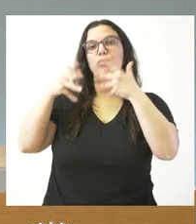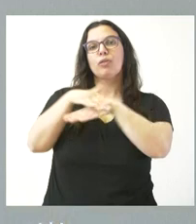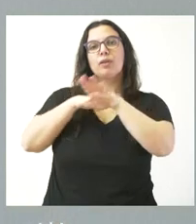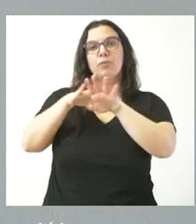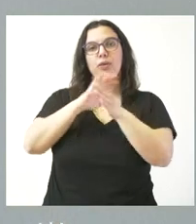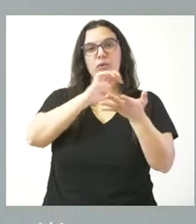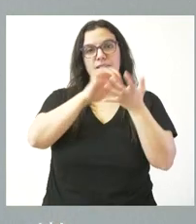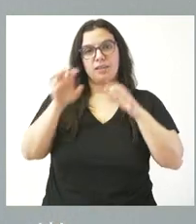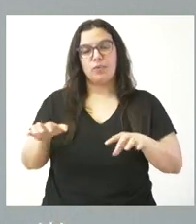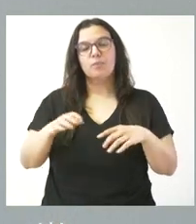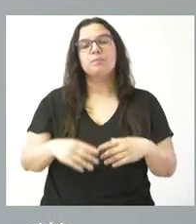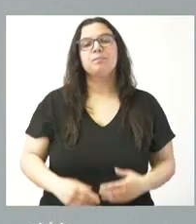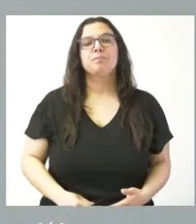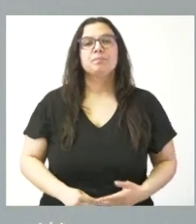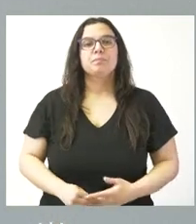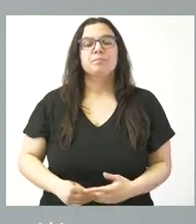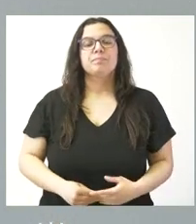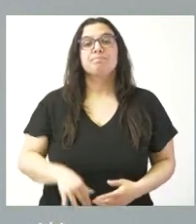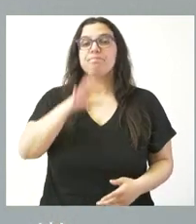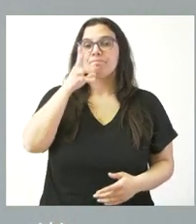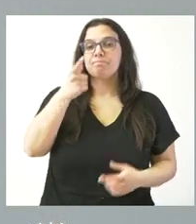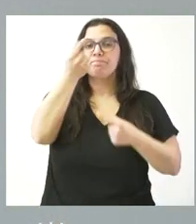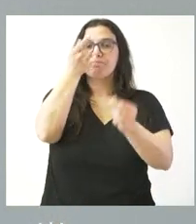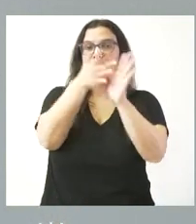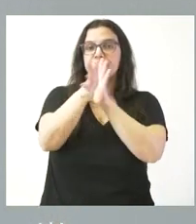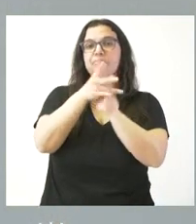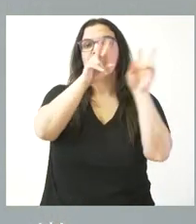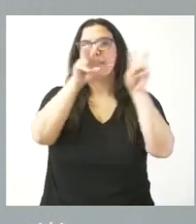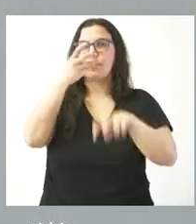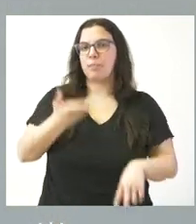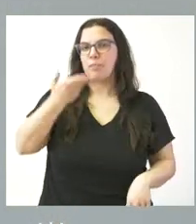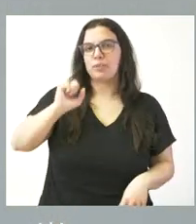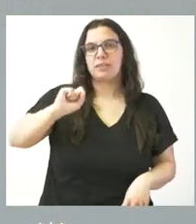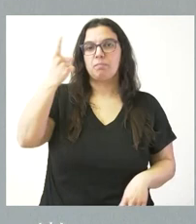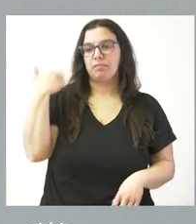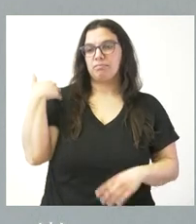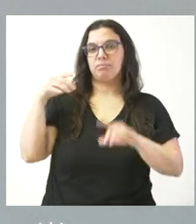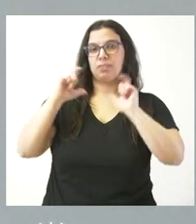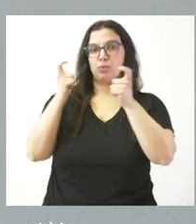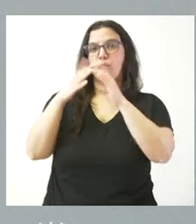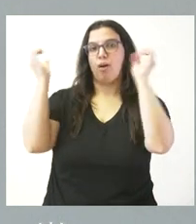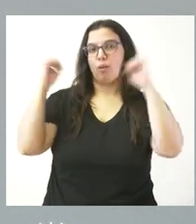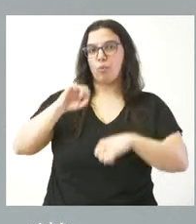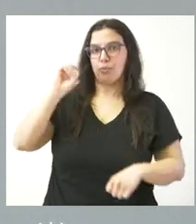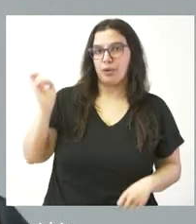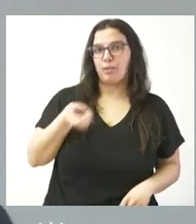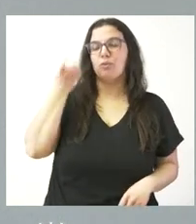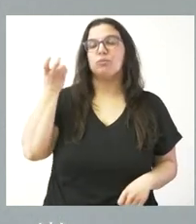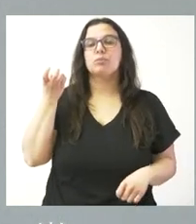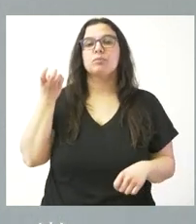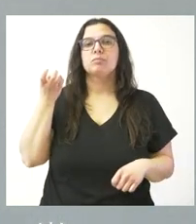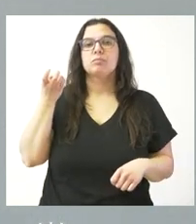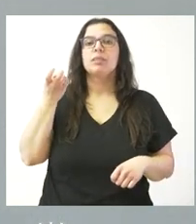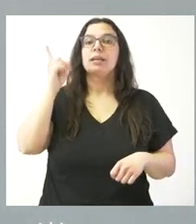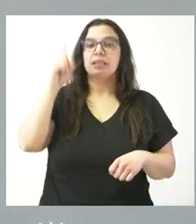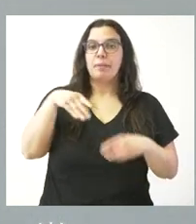de Castilla y León y paso a detallarles cuáles son los aspectos más relevantes de los acuerdos que se han llevado a cabo esta mañana y que tienen ustedes